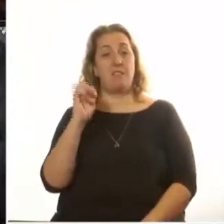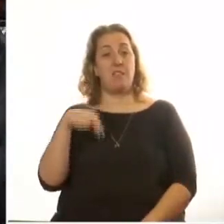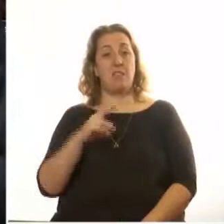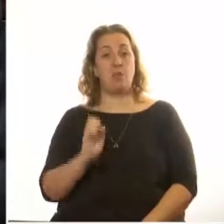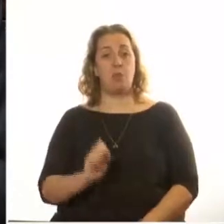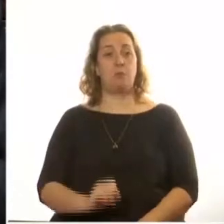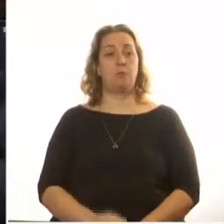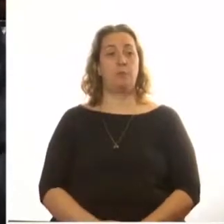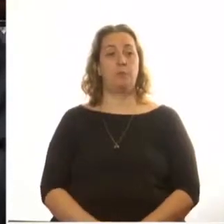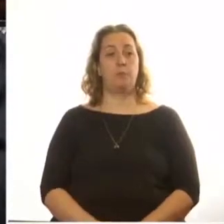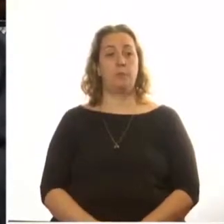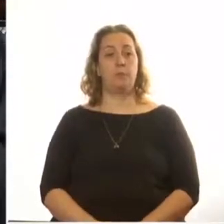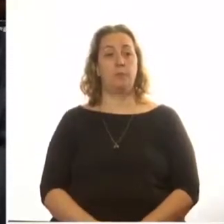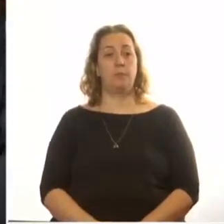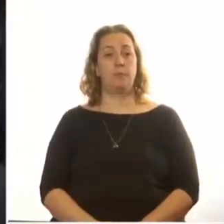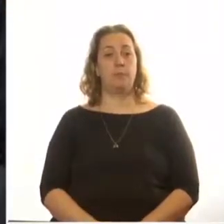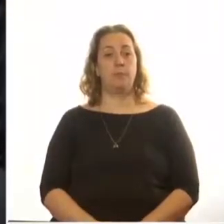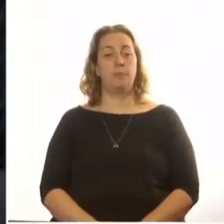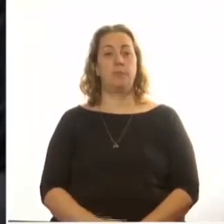Hay una encuesta